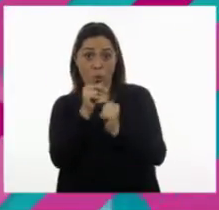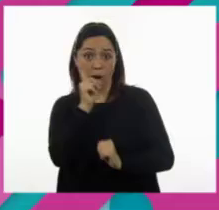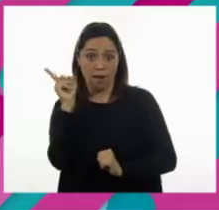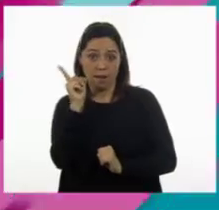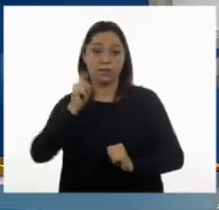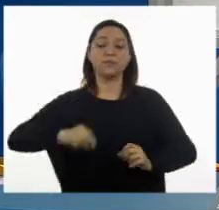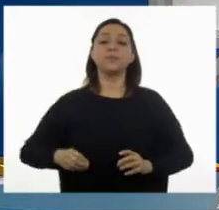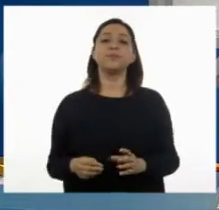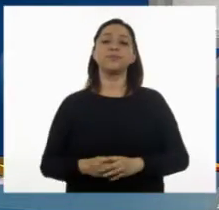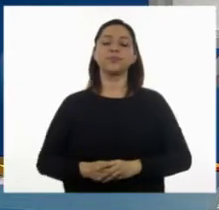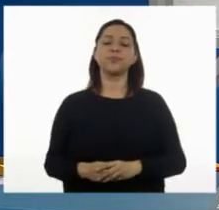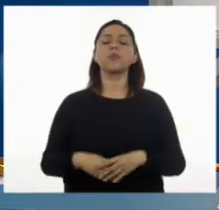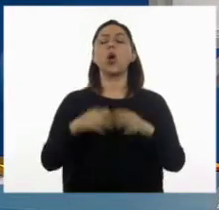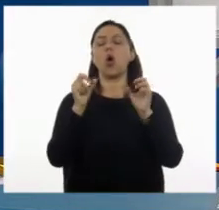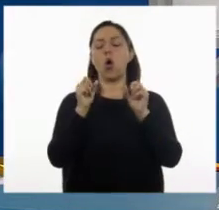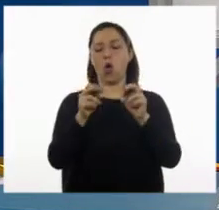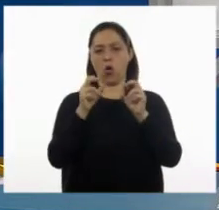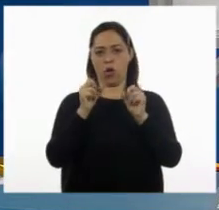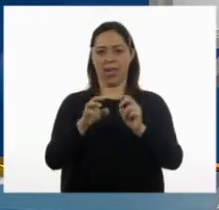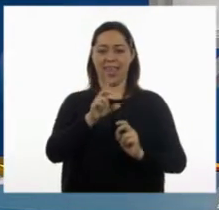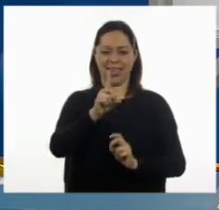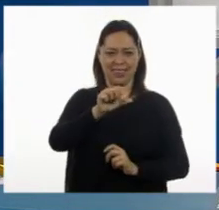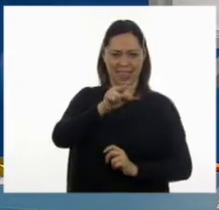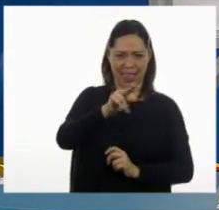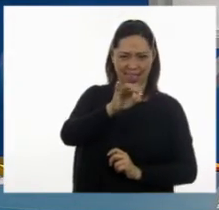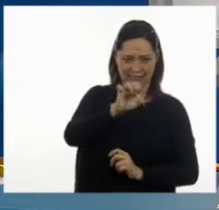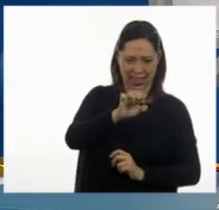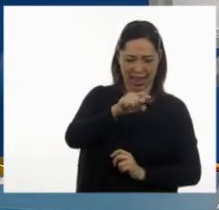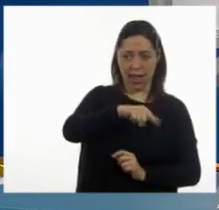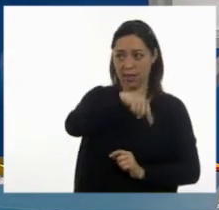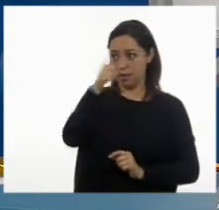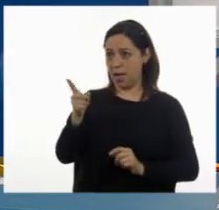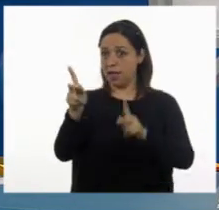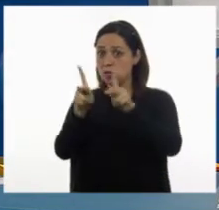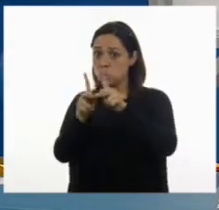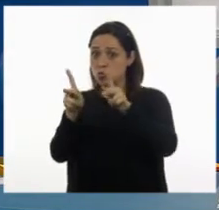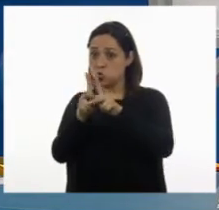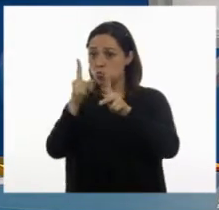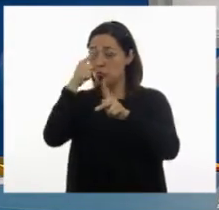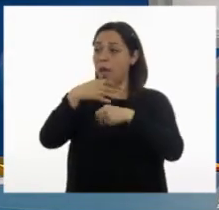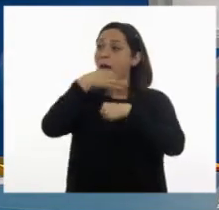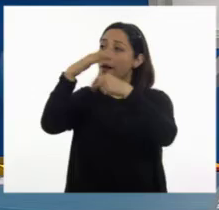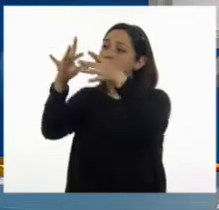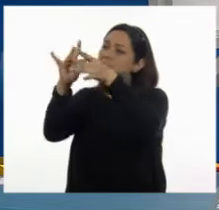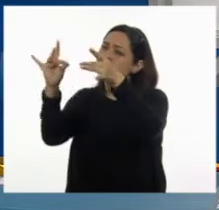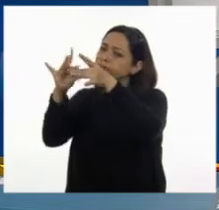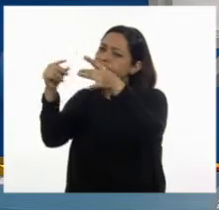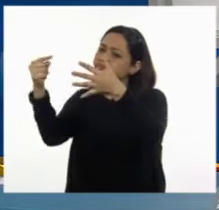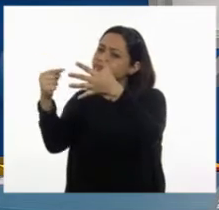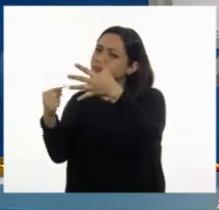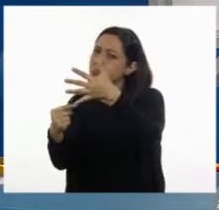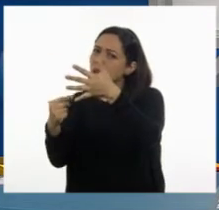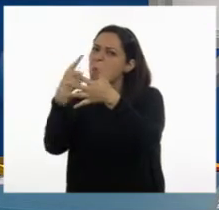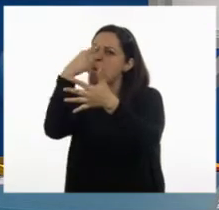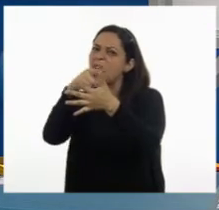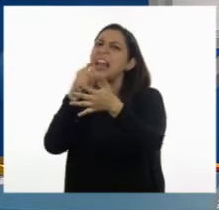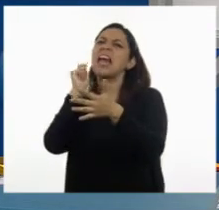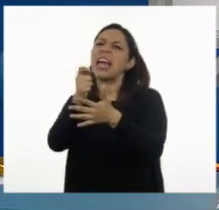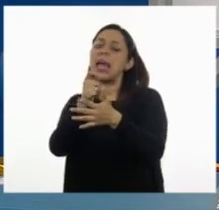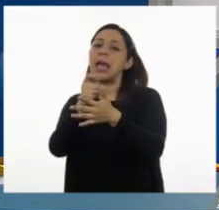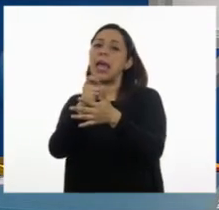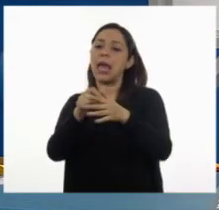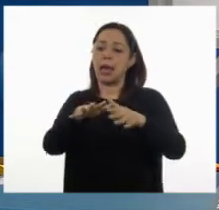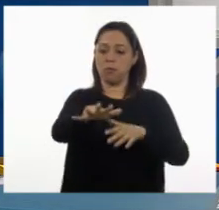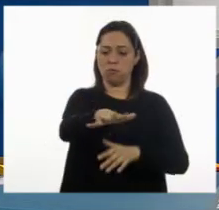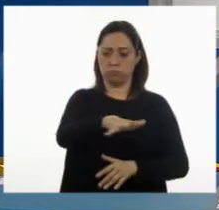crees que les tiene que dar Daniela a sus primos para que lleguen a la sección del Balcón C, donde se encuentran